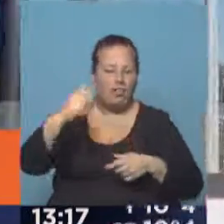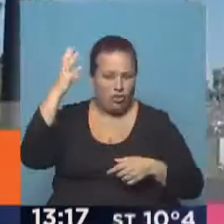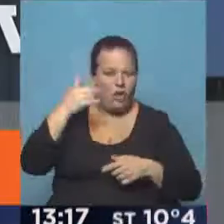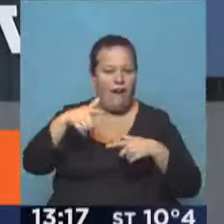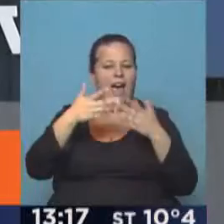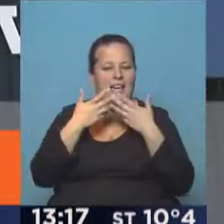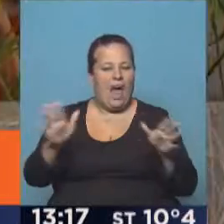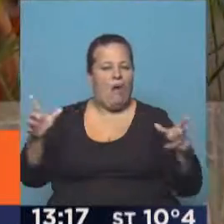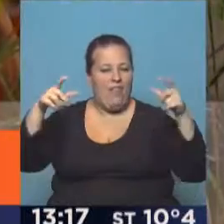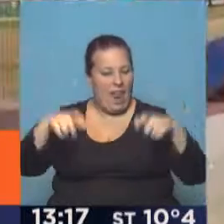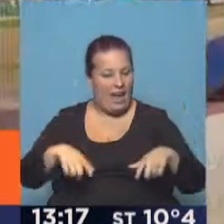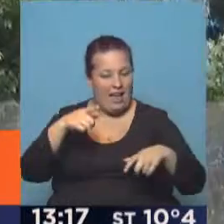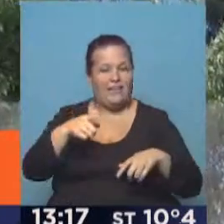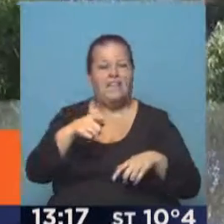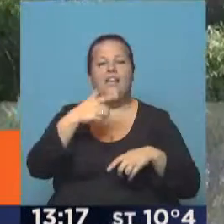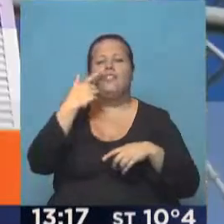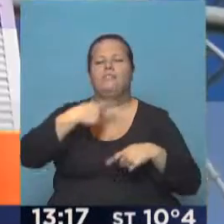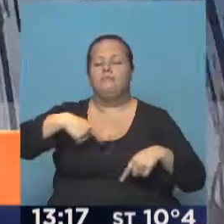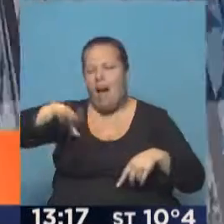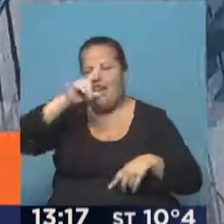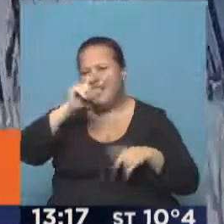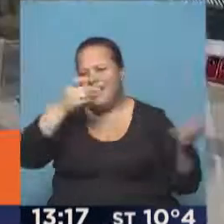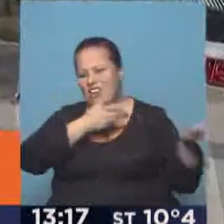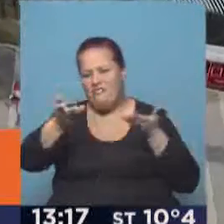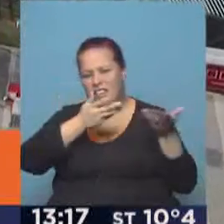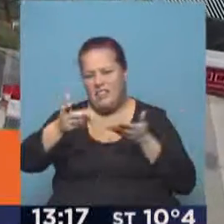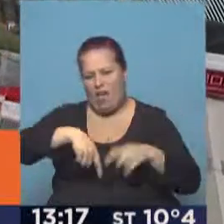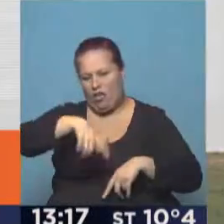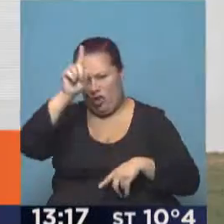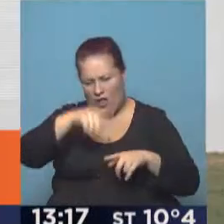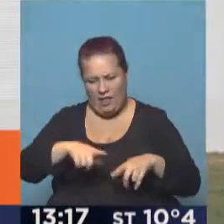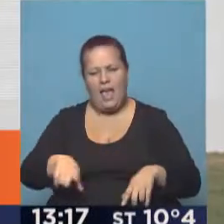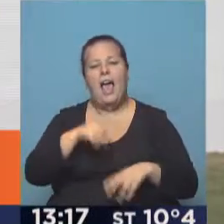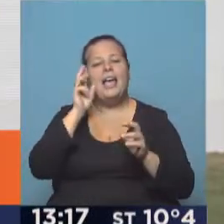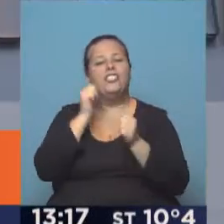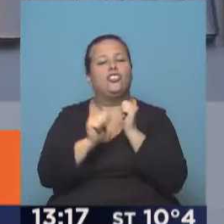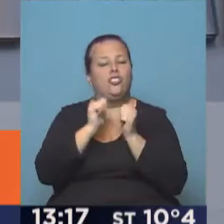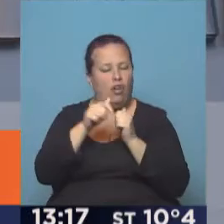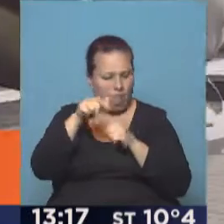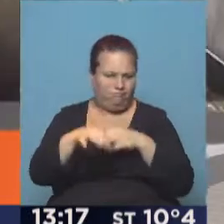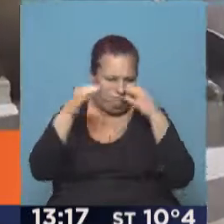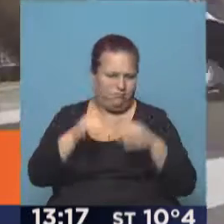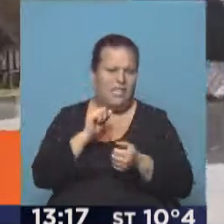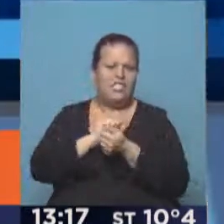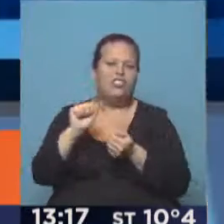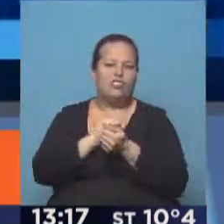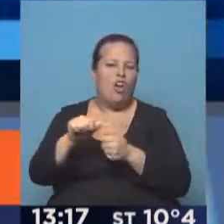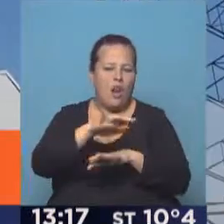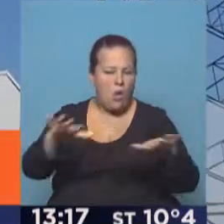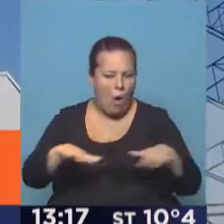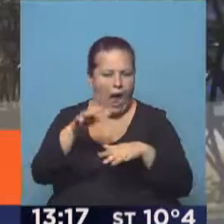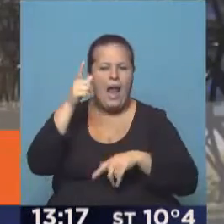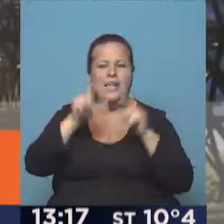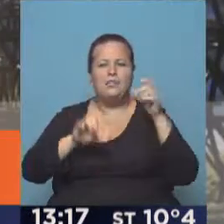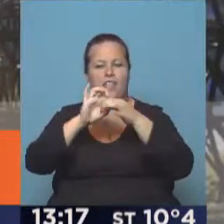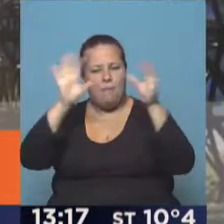ser la inauguración del estadio que va a tener cientos de invitados a lo largo de la muestra. La historia está presente con la historia en escena, los hombres